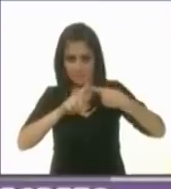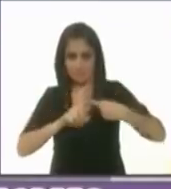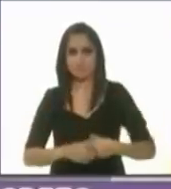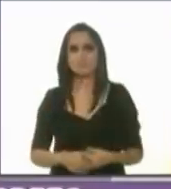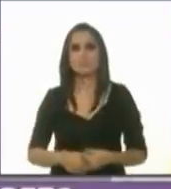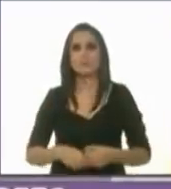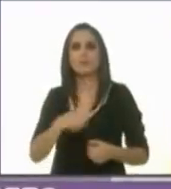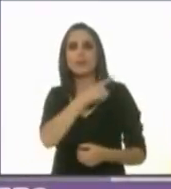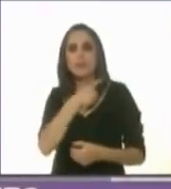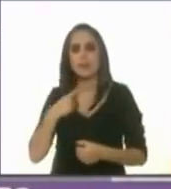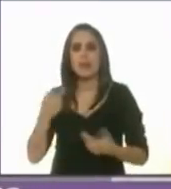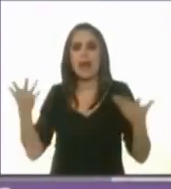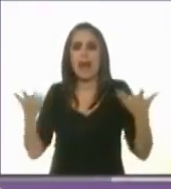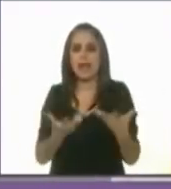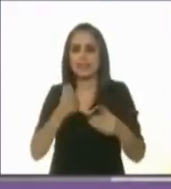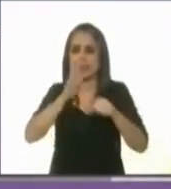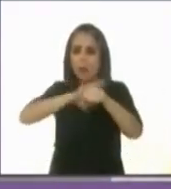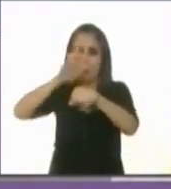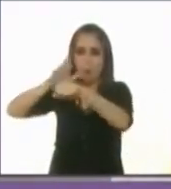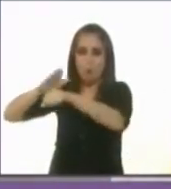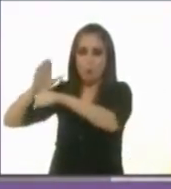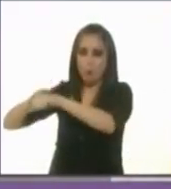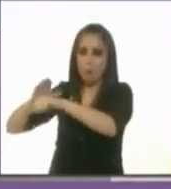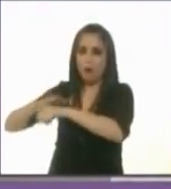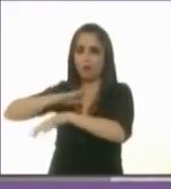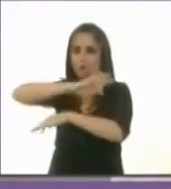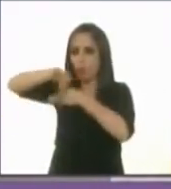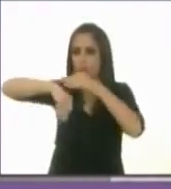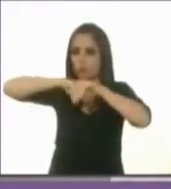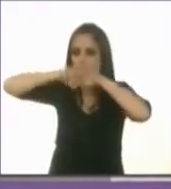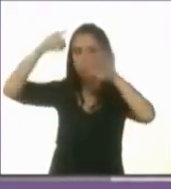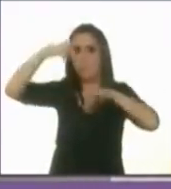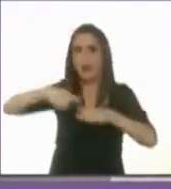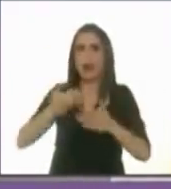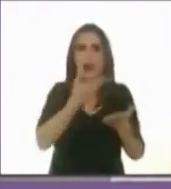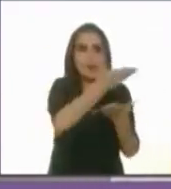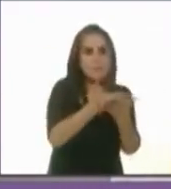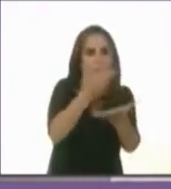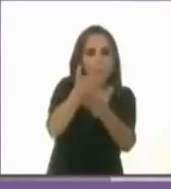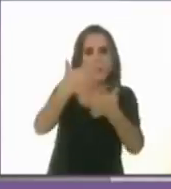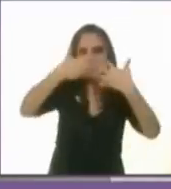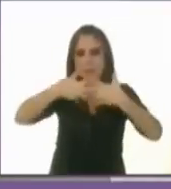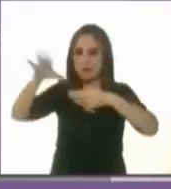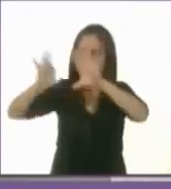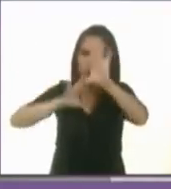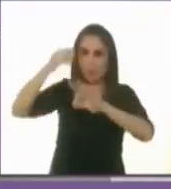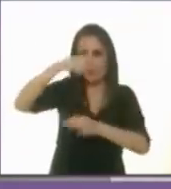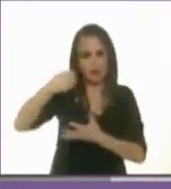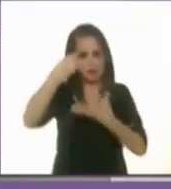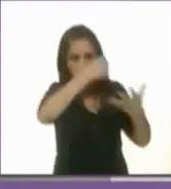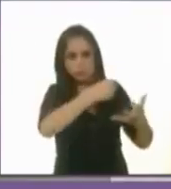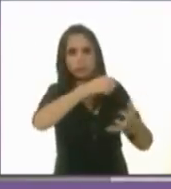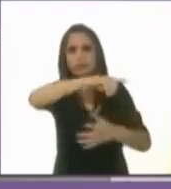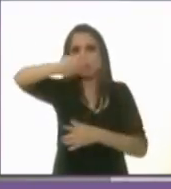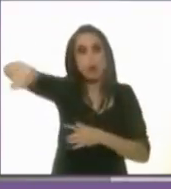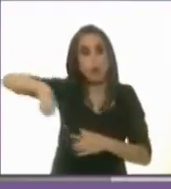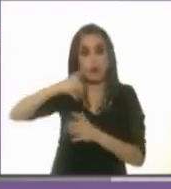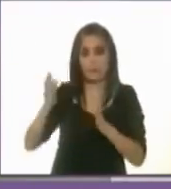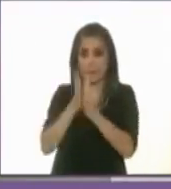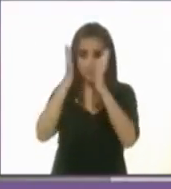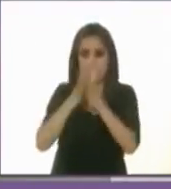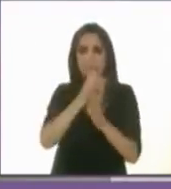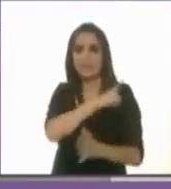hacer las convocatorias de manera pública para todas las licitaciones y que todos los funcionarios que participen rindan la